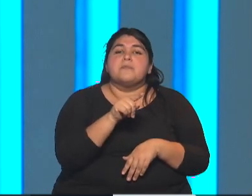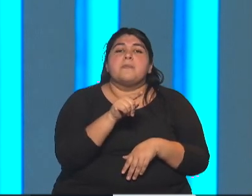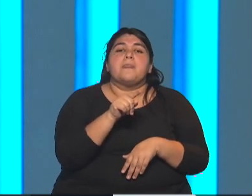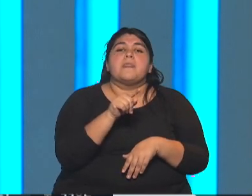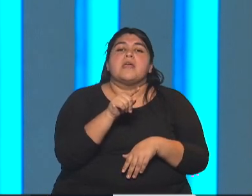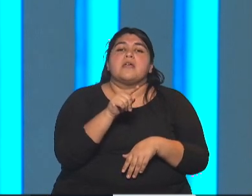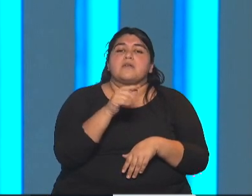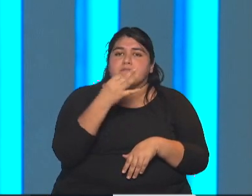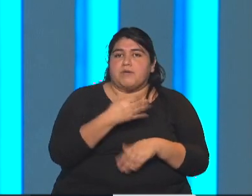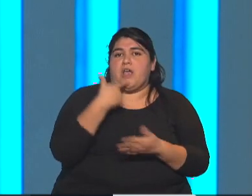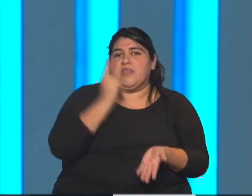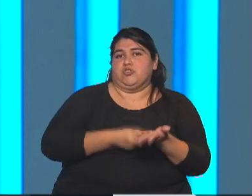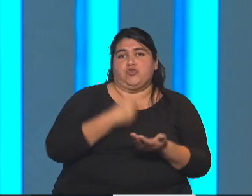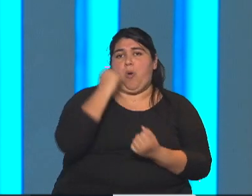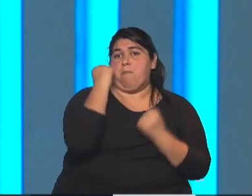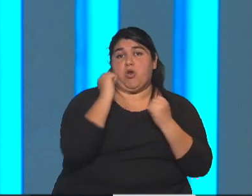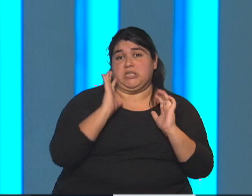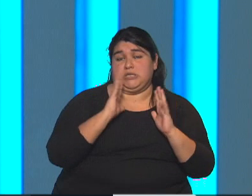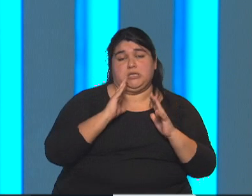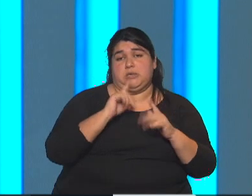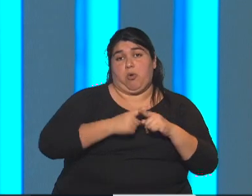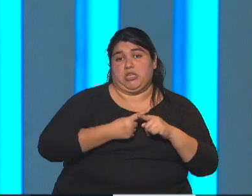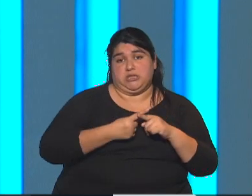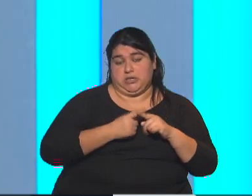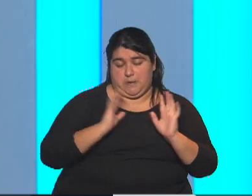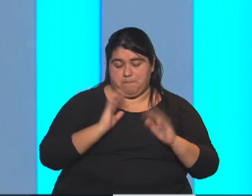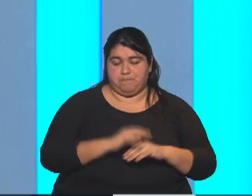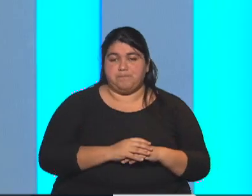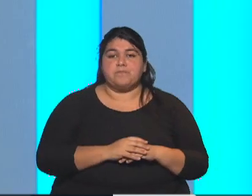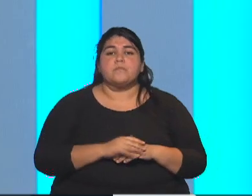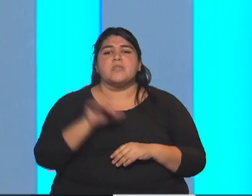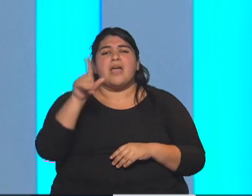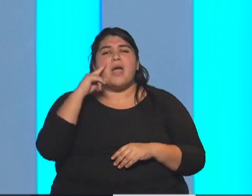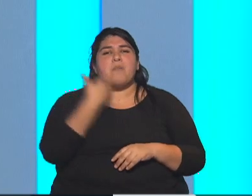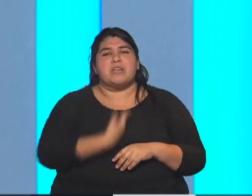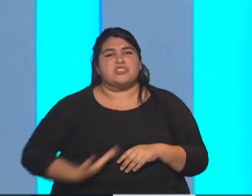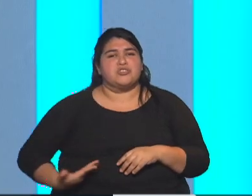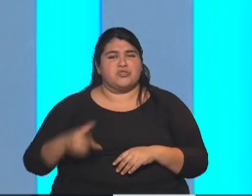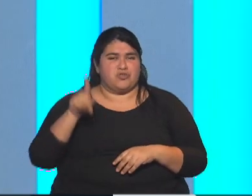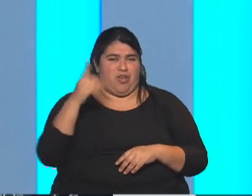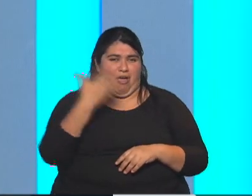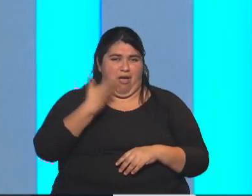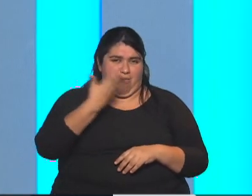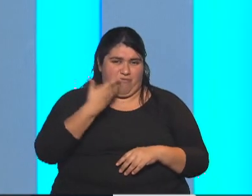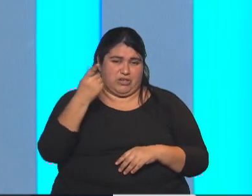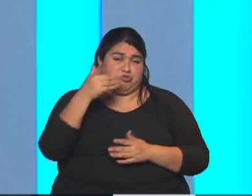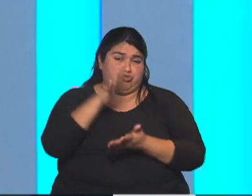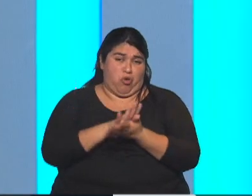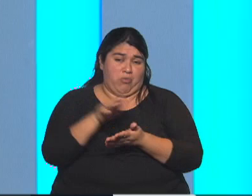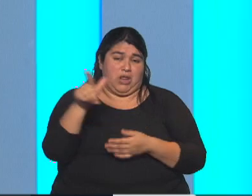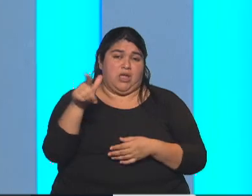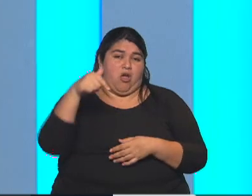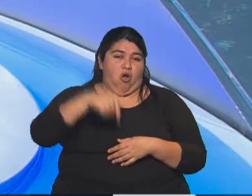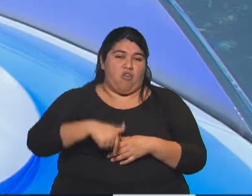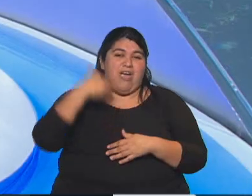se trata de una decisión política, no judiciable o de un delito. Habló también el presidente Alberto Fernández. Vamos a repasar algunas de sus declaraciones hoy